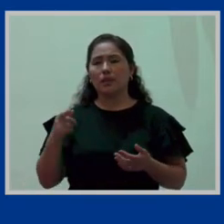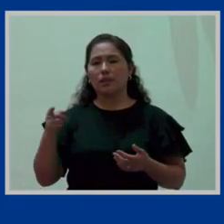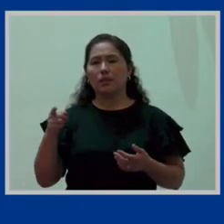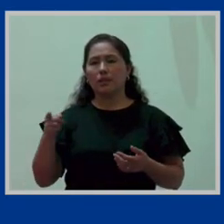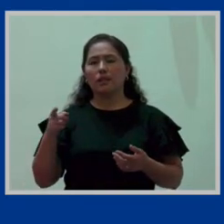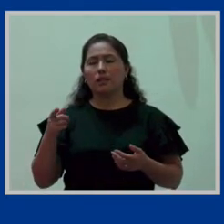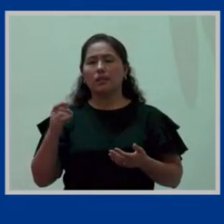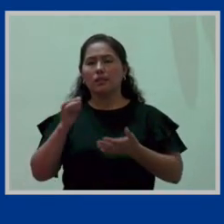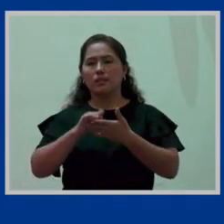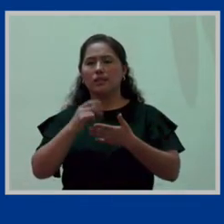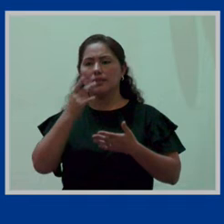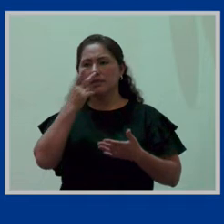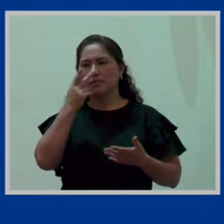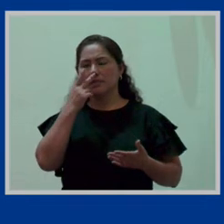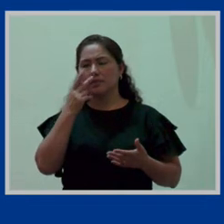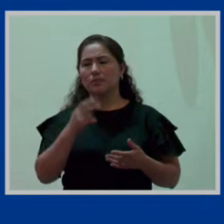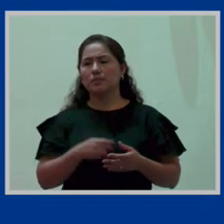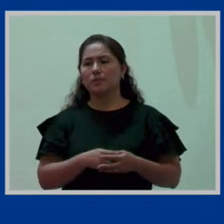digamos, con las medidas